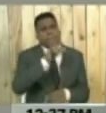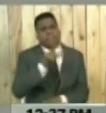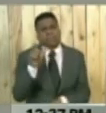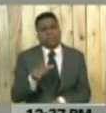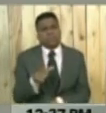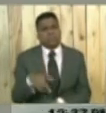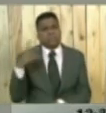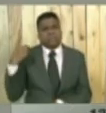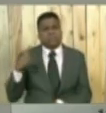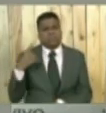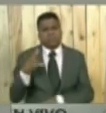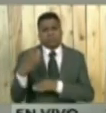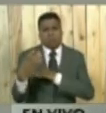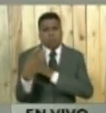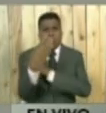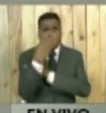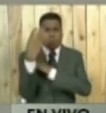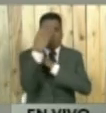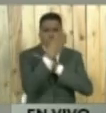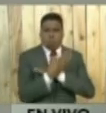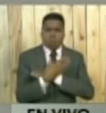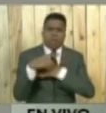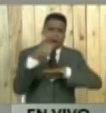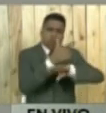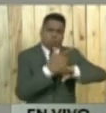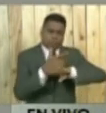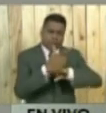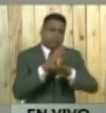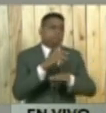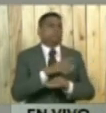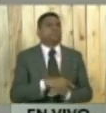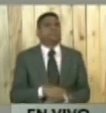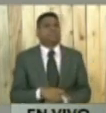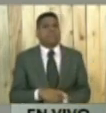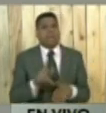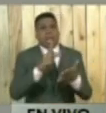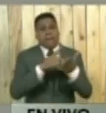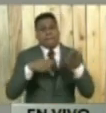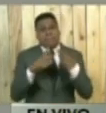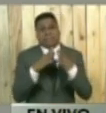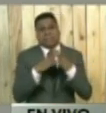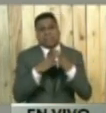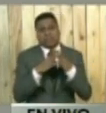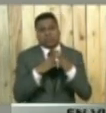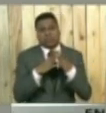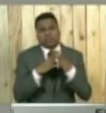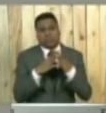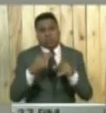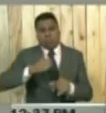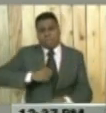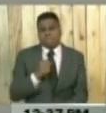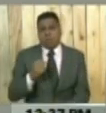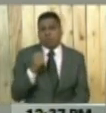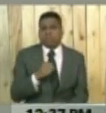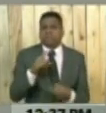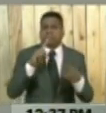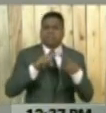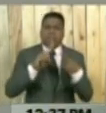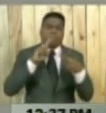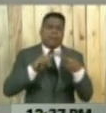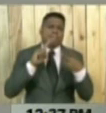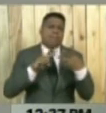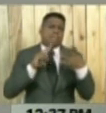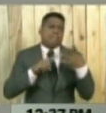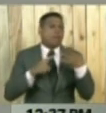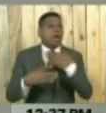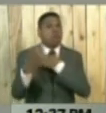a la protección por parte del Estado, por parte de los órganos de seguridad ciudadana. Todo lo que tiene que ver frente